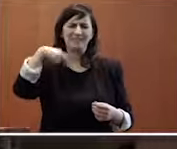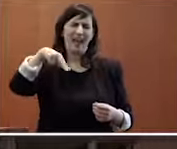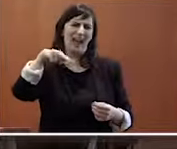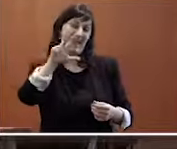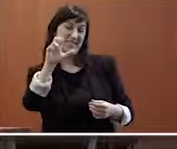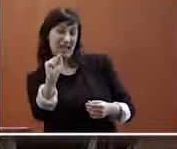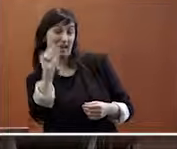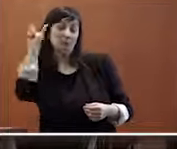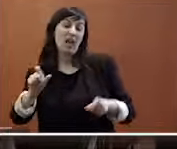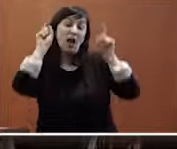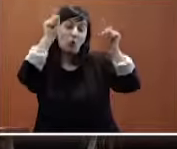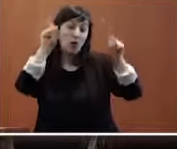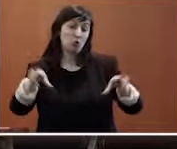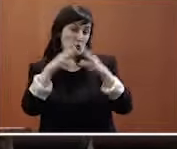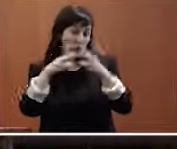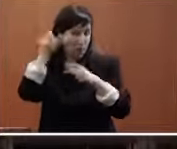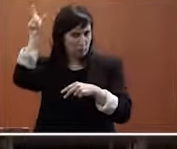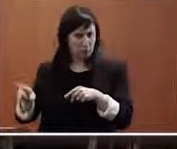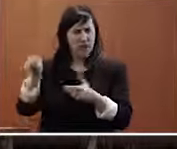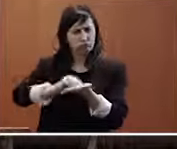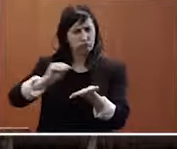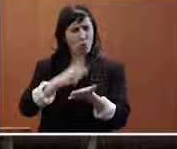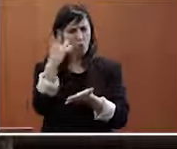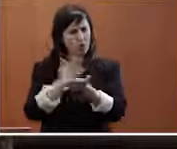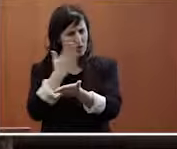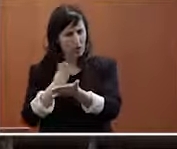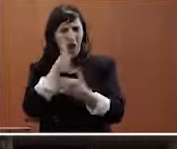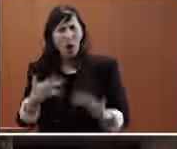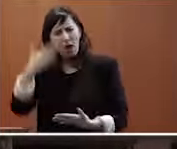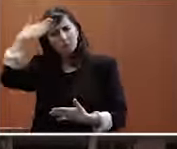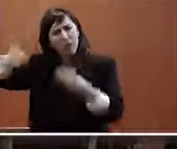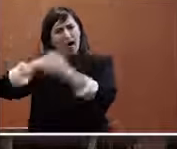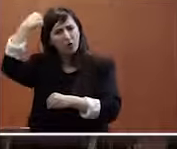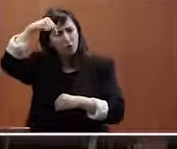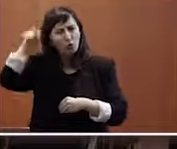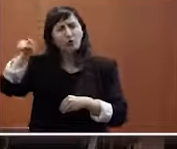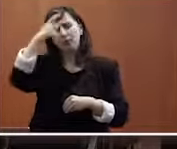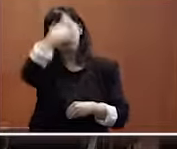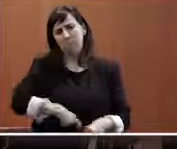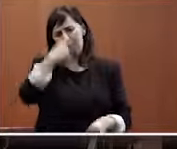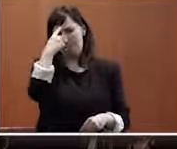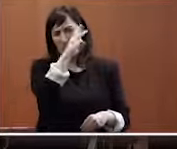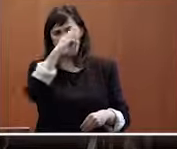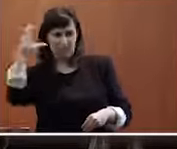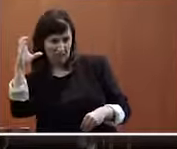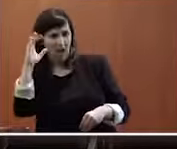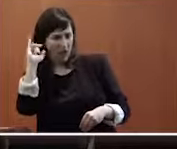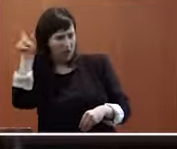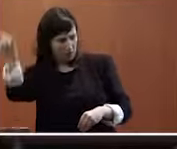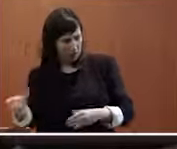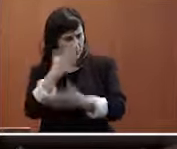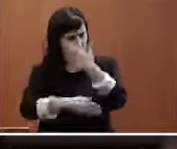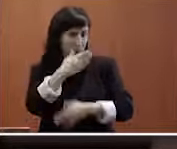que actualmente está facendo doutoramento e que é autor de dous libros, e ademais é unha persoa que ten parálise cerebral coas conseguintes